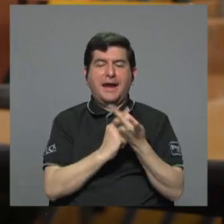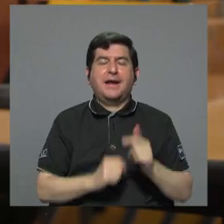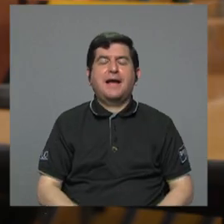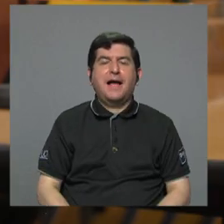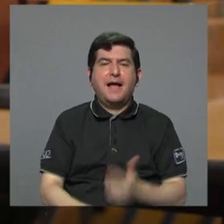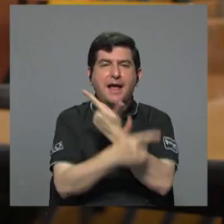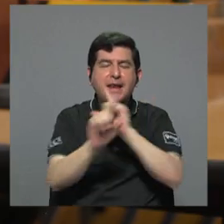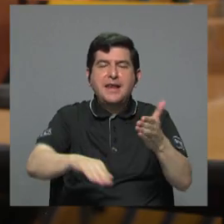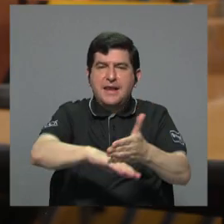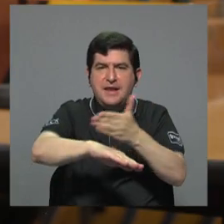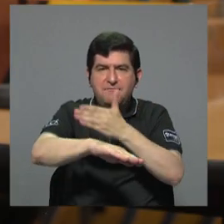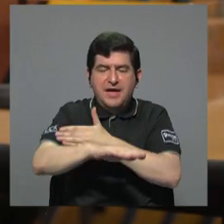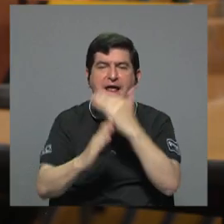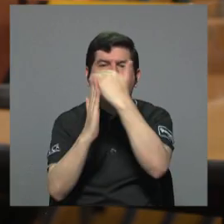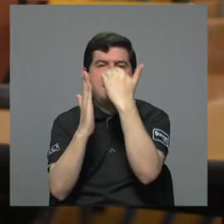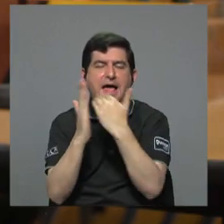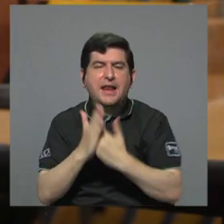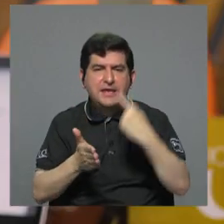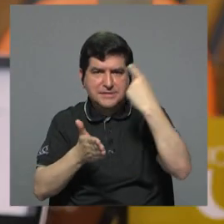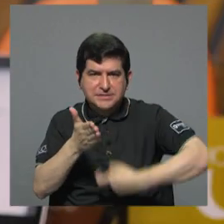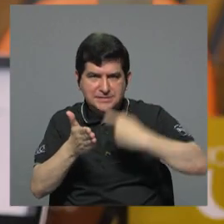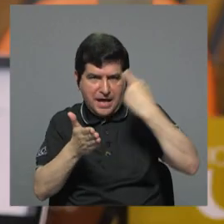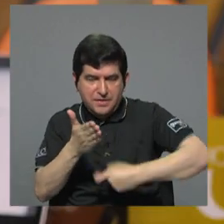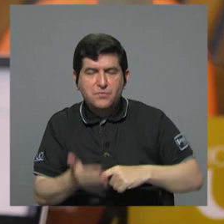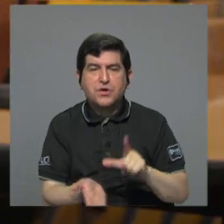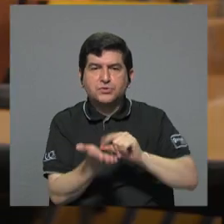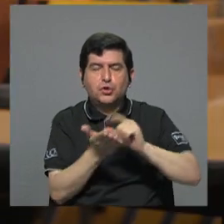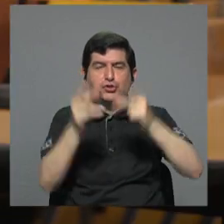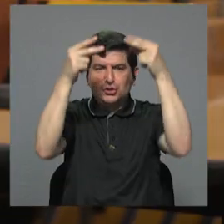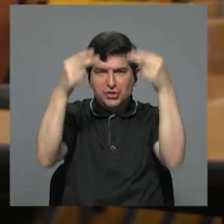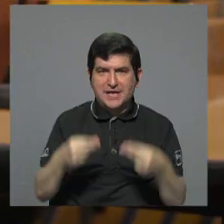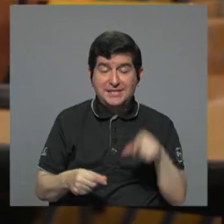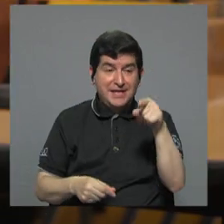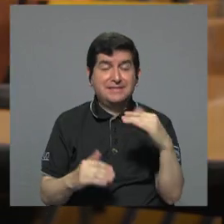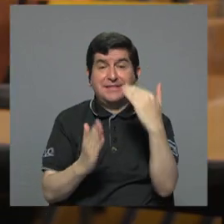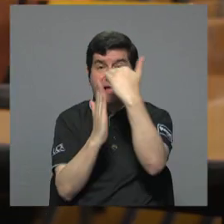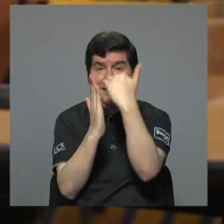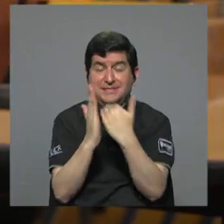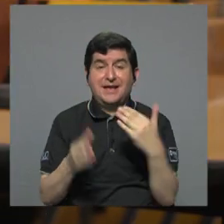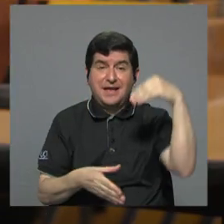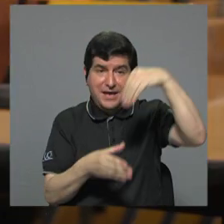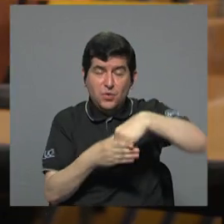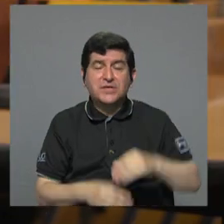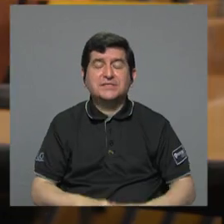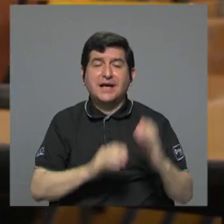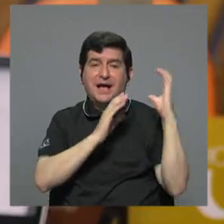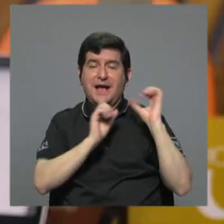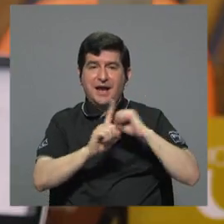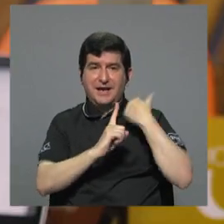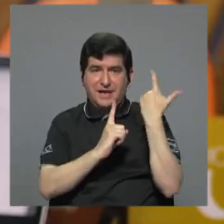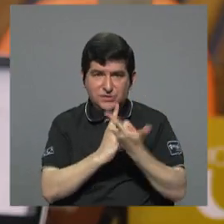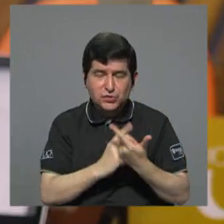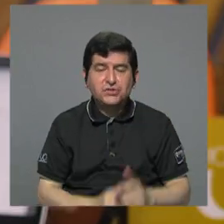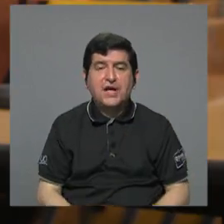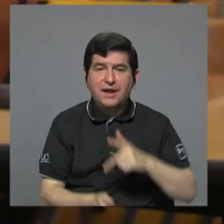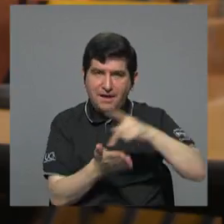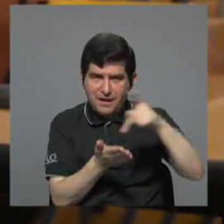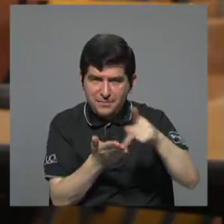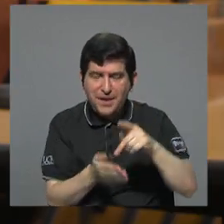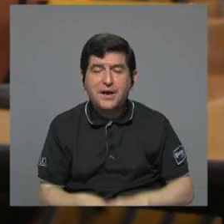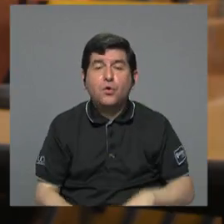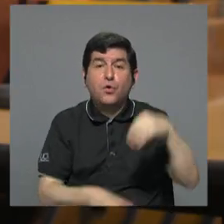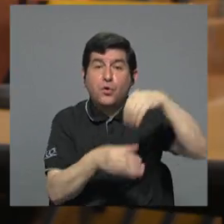usa como referencia la lista de impuestos vigentes que publica Hacienda esa lista incluye las cargas sociales al salario esas contribuciones